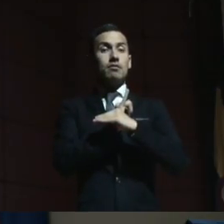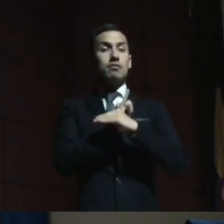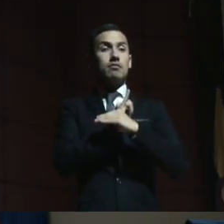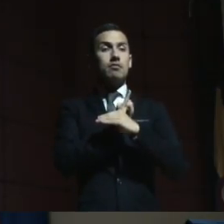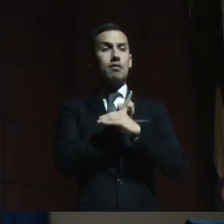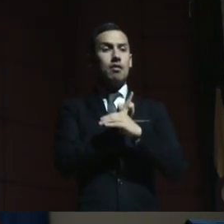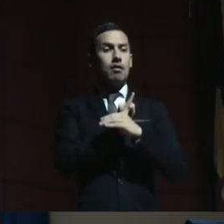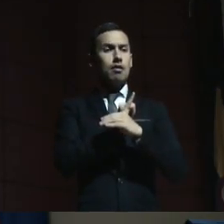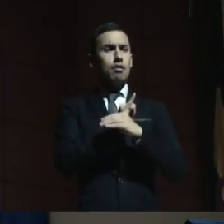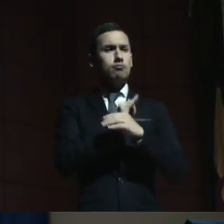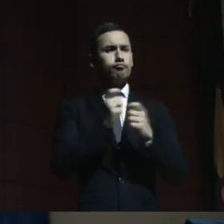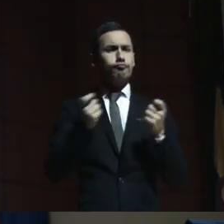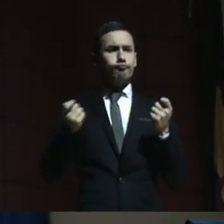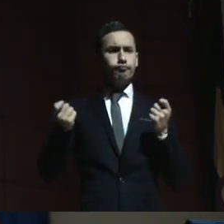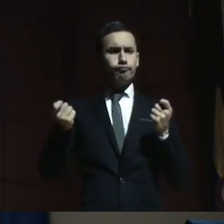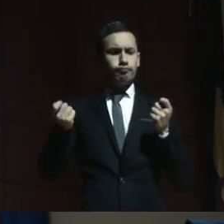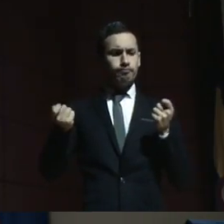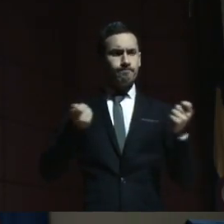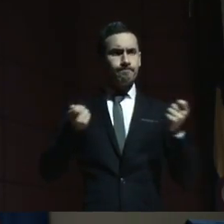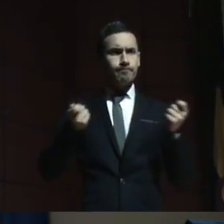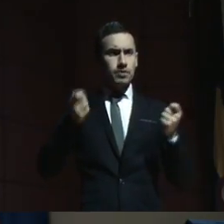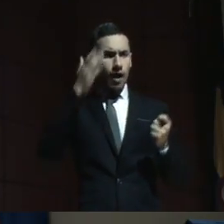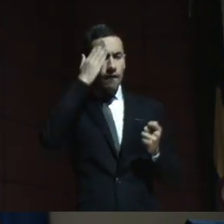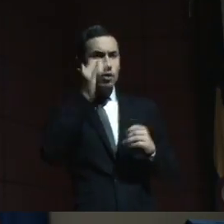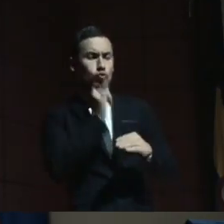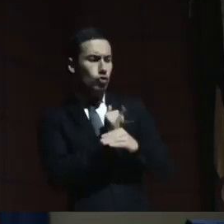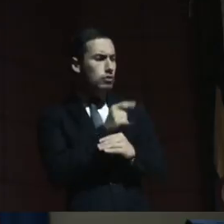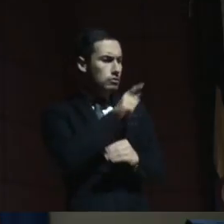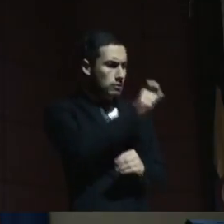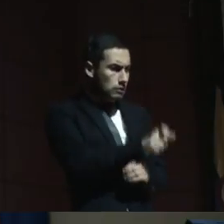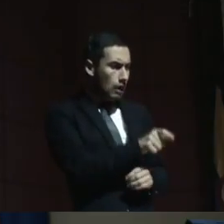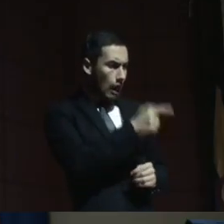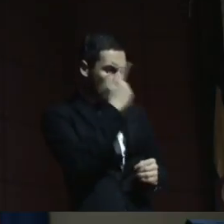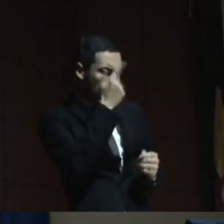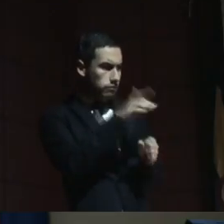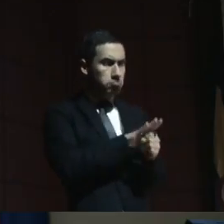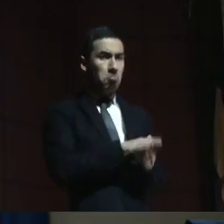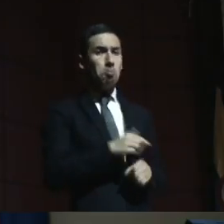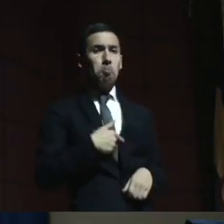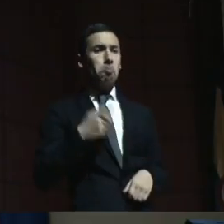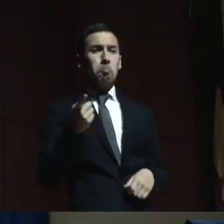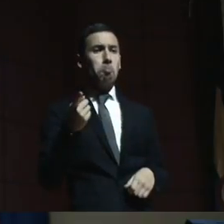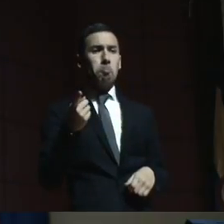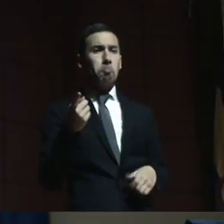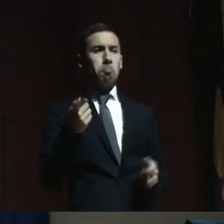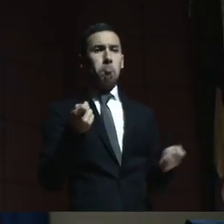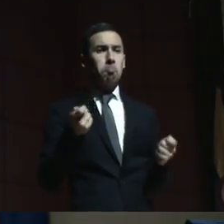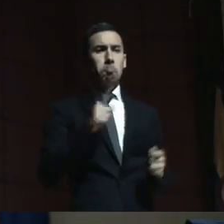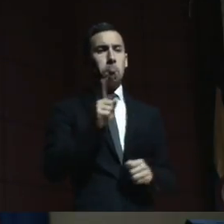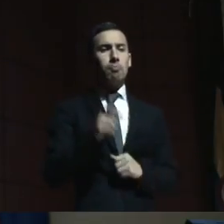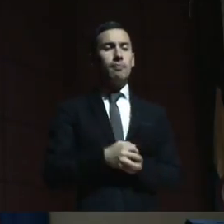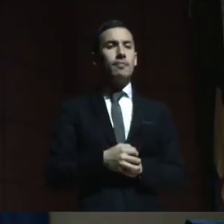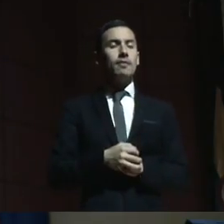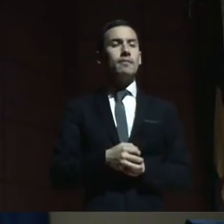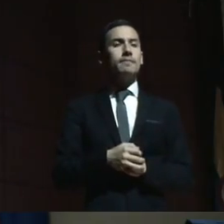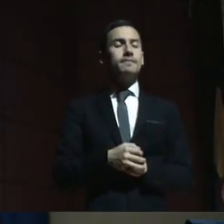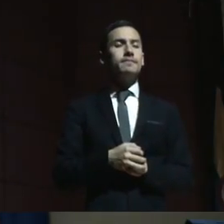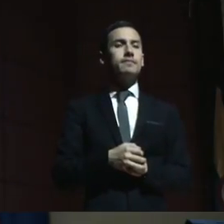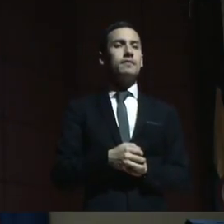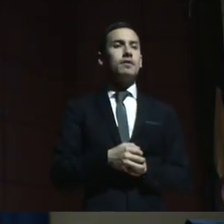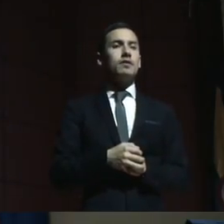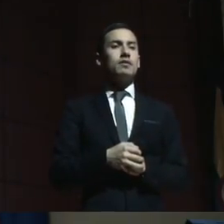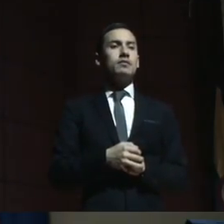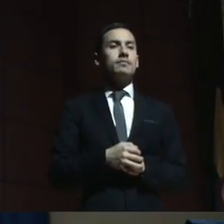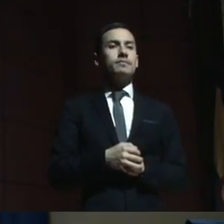control fuerte frente a estas cosas que pasan. Sí, nosotros tenemos que dar un salto